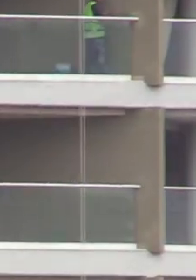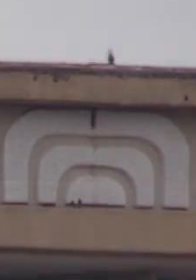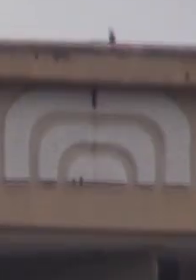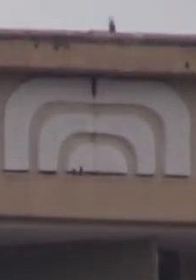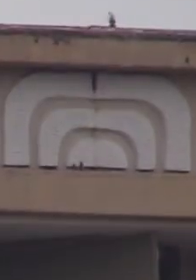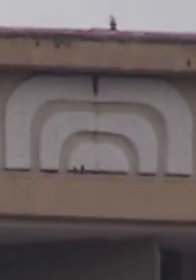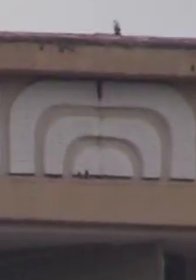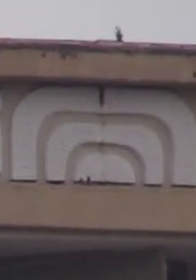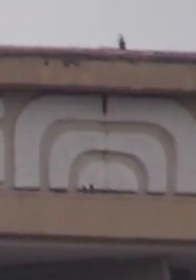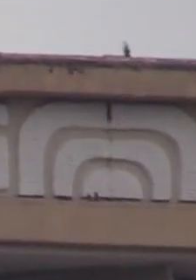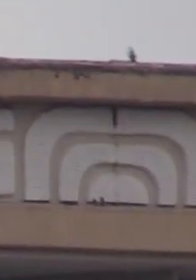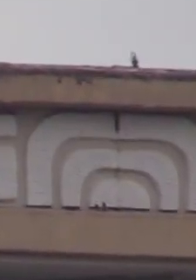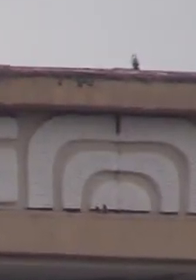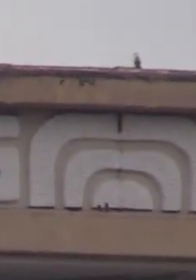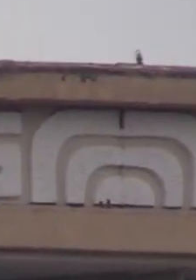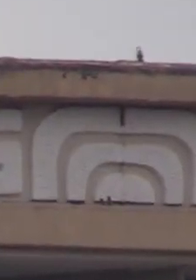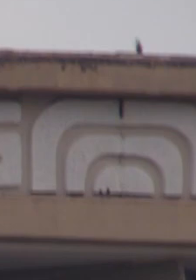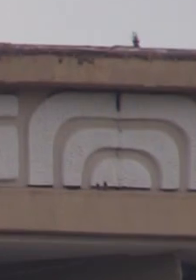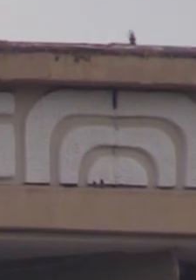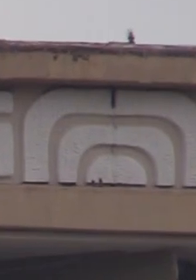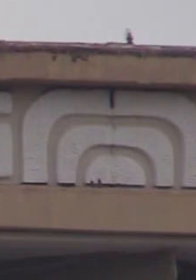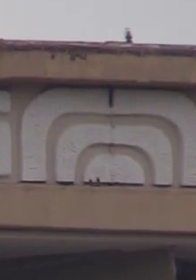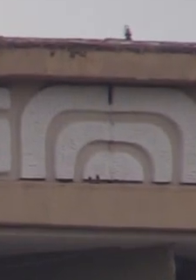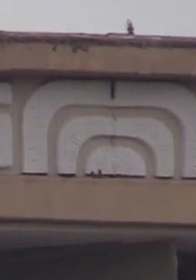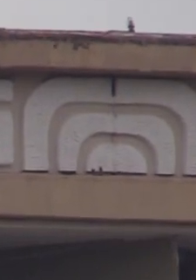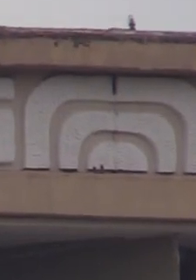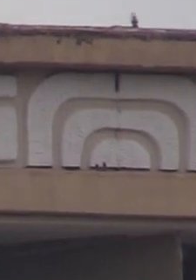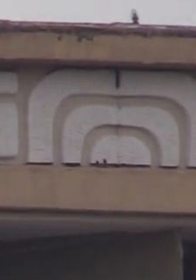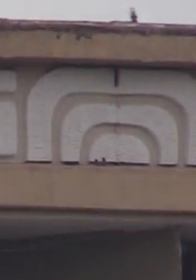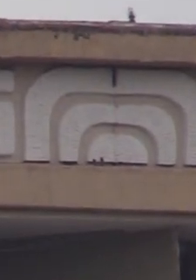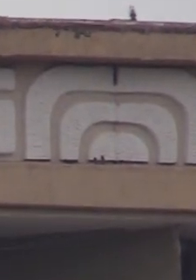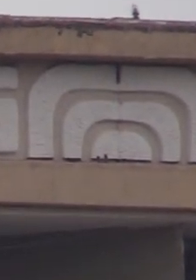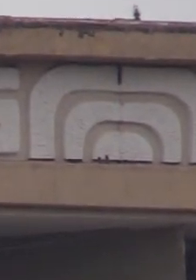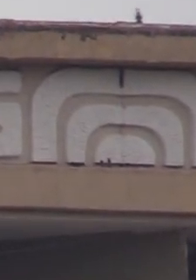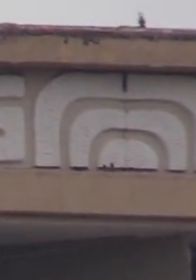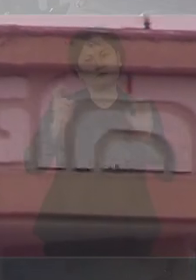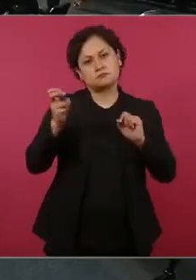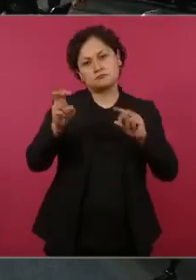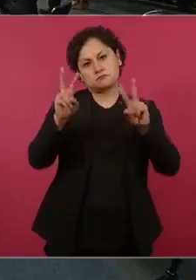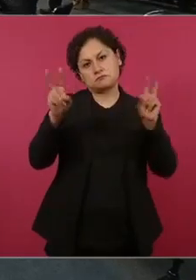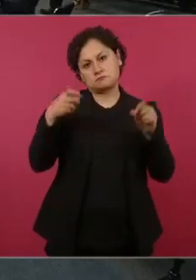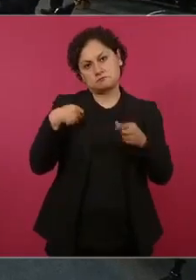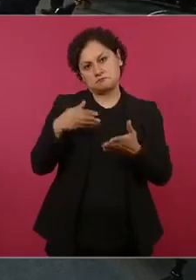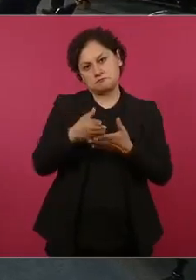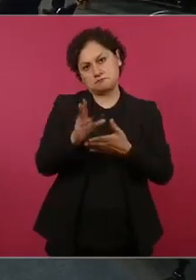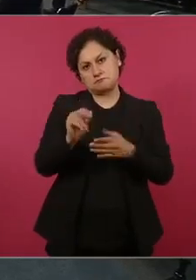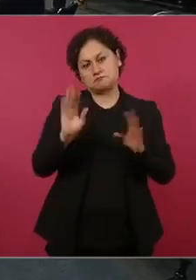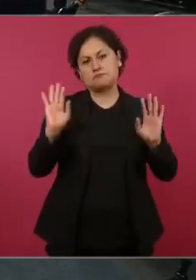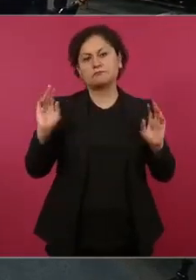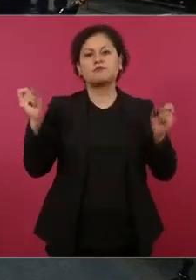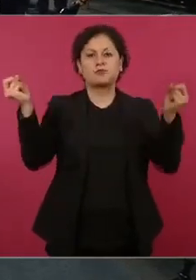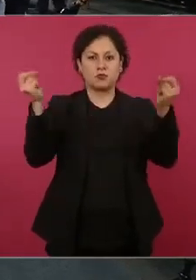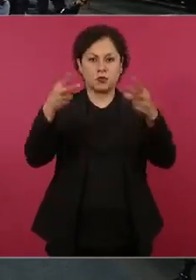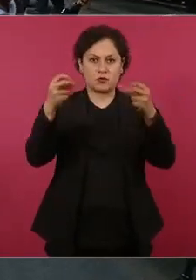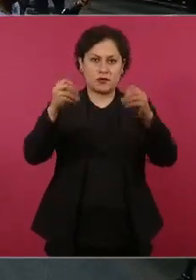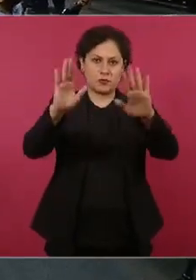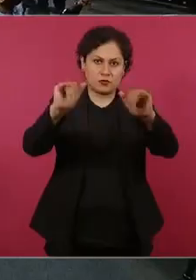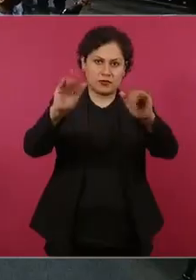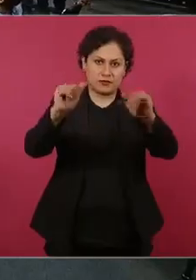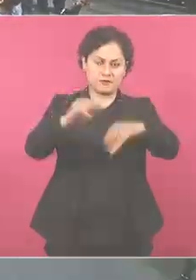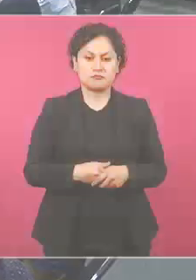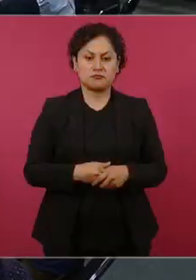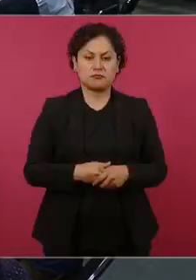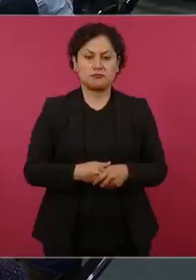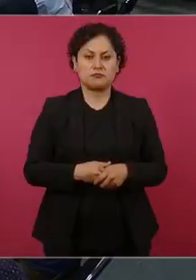después de la jornada electoral del 2 de junio, lo anterior durante la acostumbrada conferencia mañanera desde Palacio